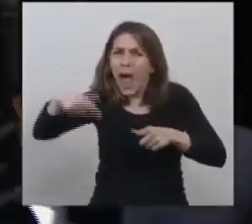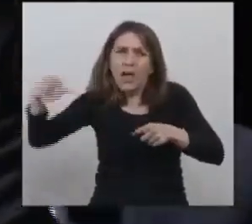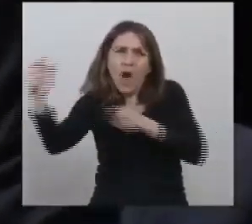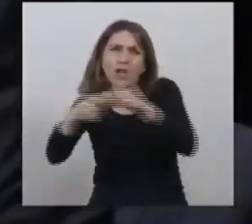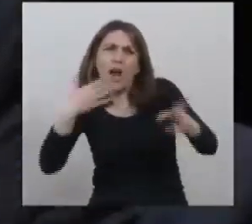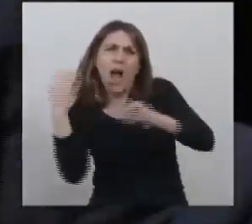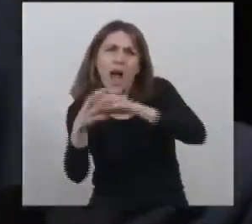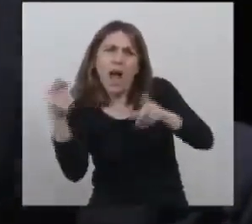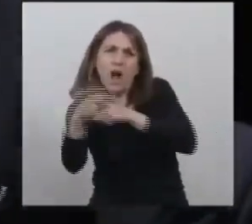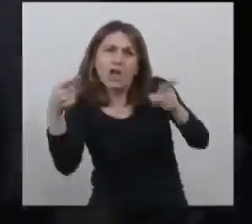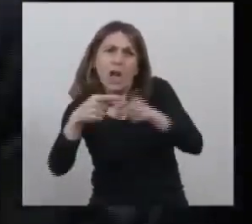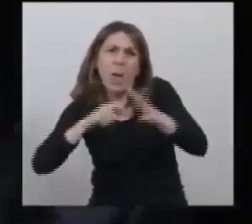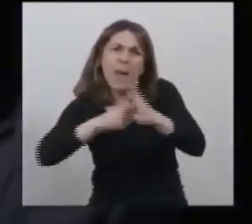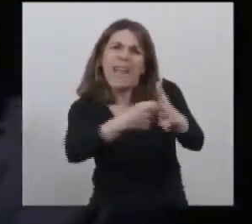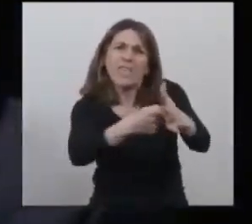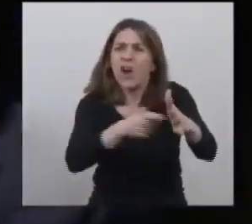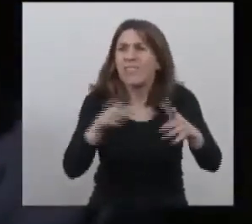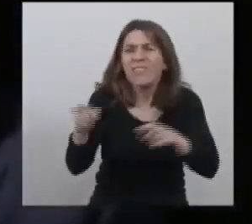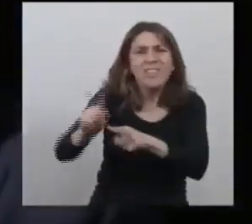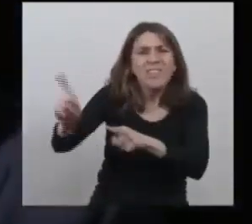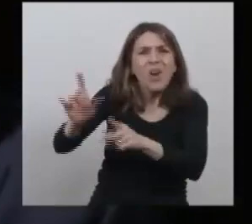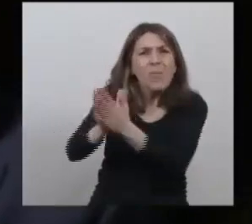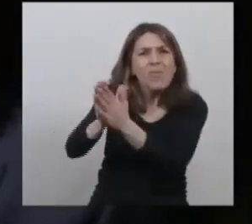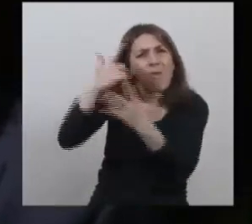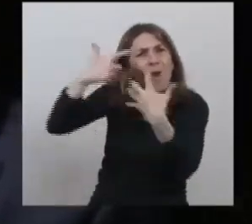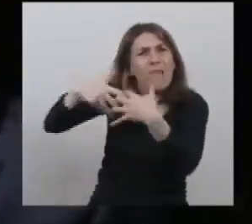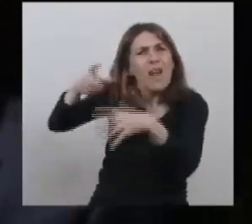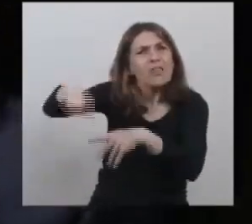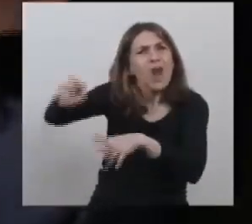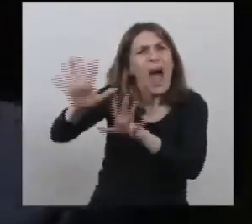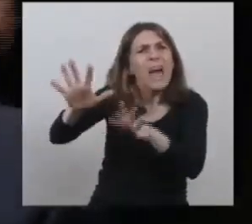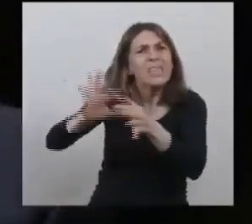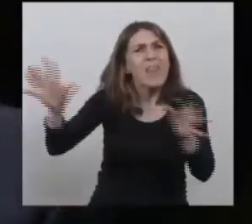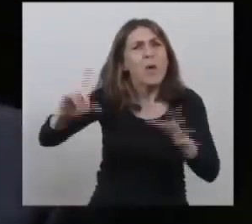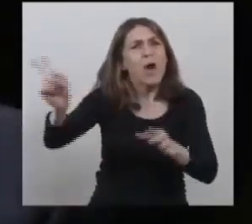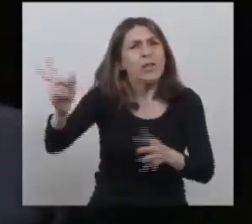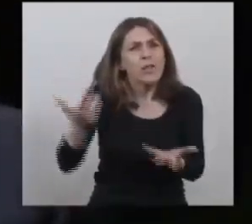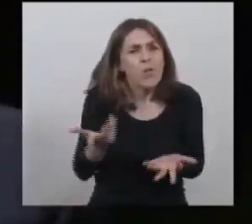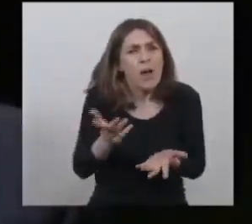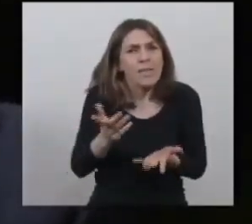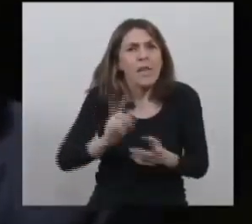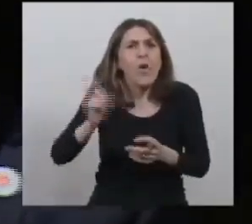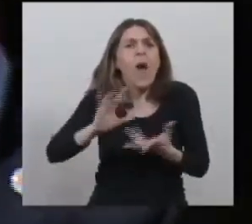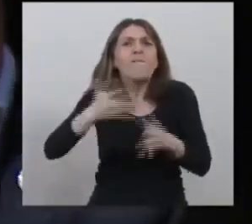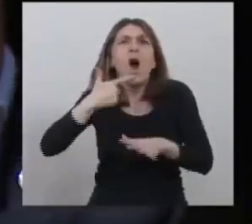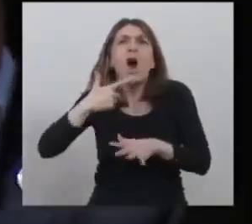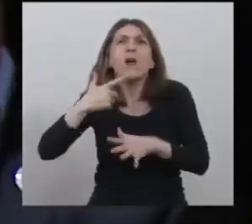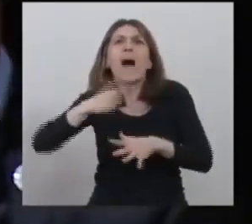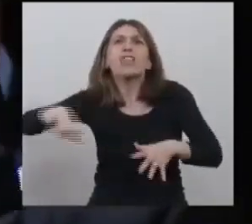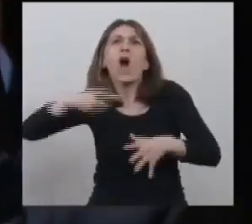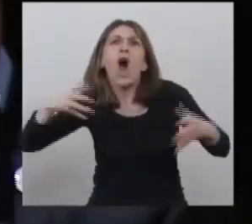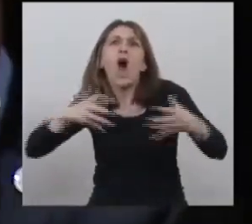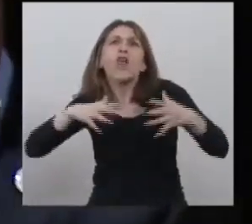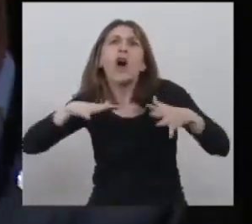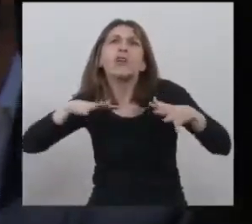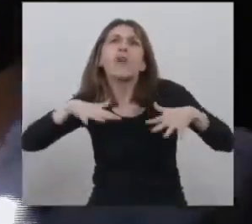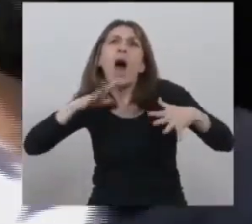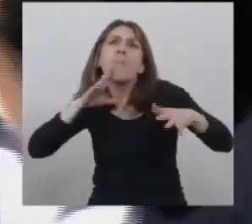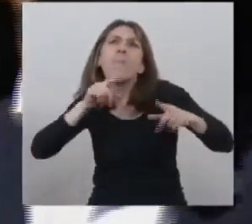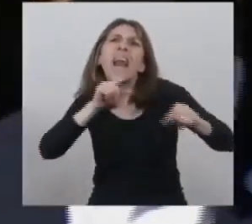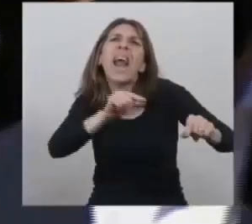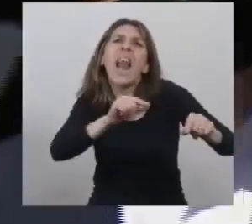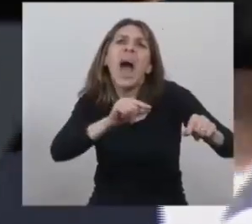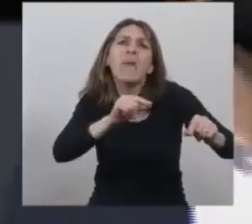porque eso no tiene nada que ver con la democracia eso no es un reclamo popular ese no es un reclamo a las instituciones